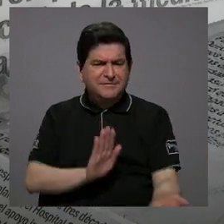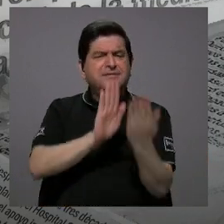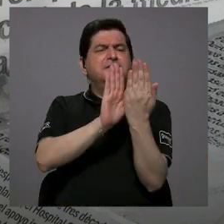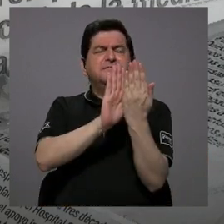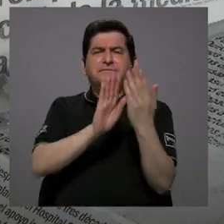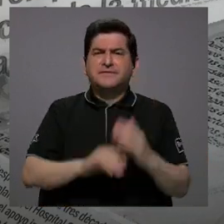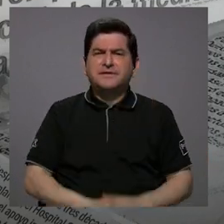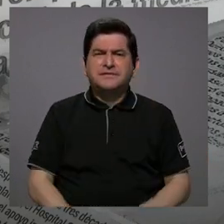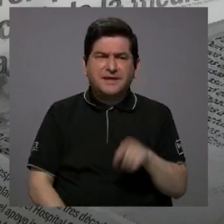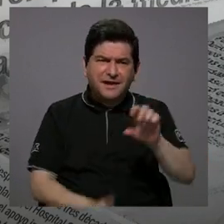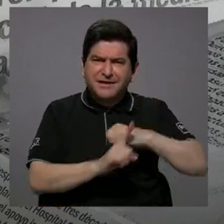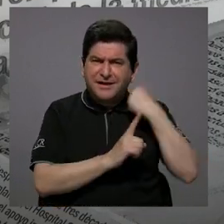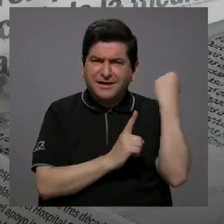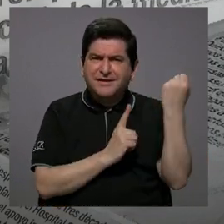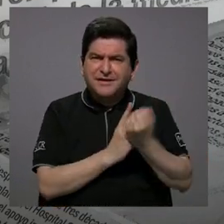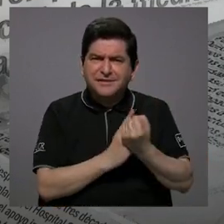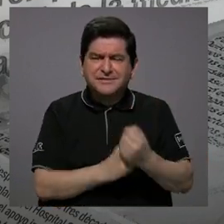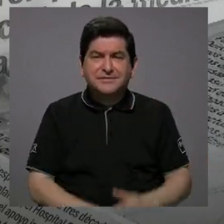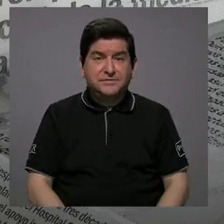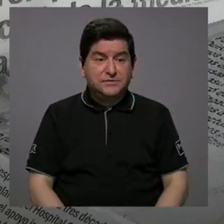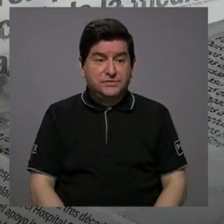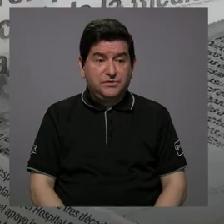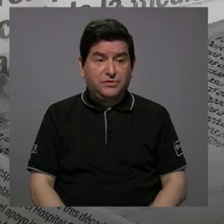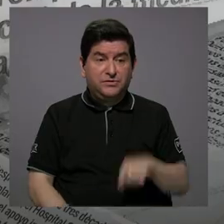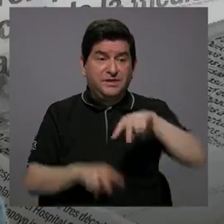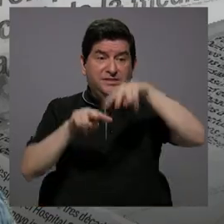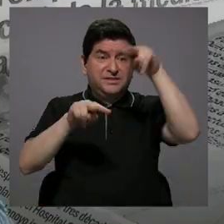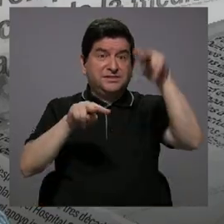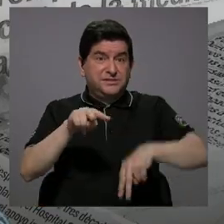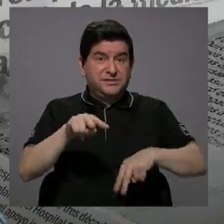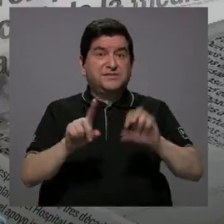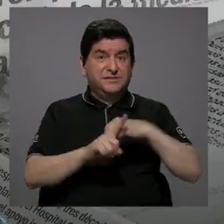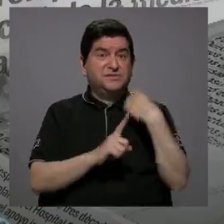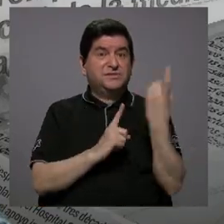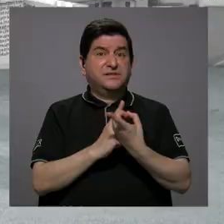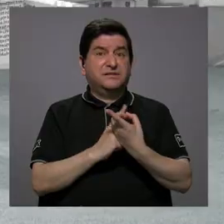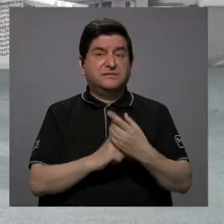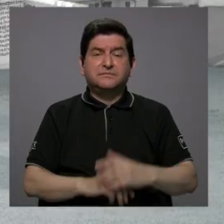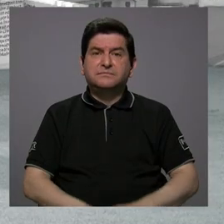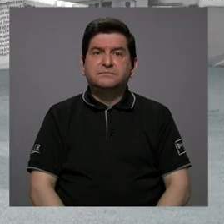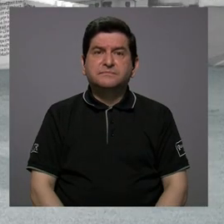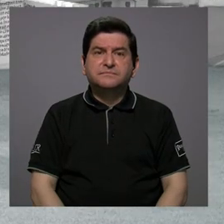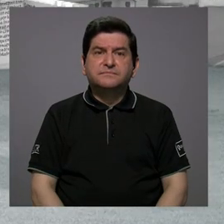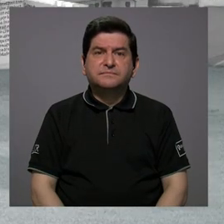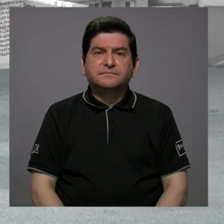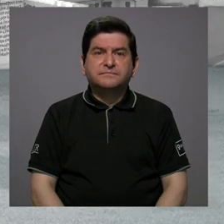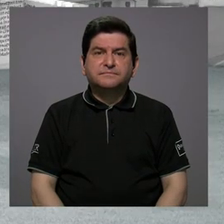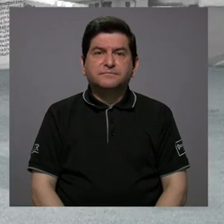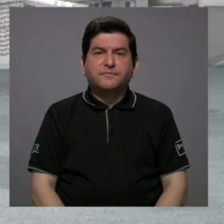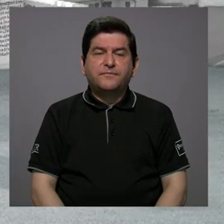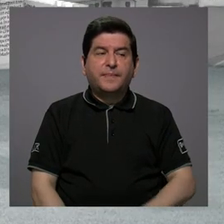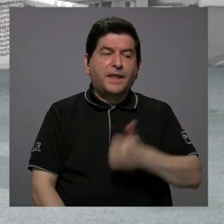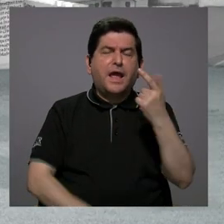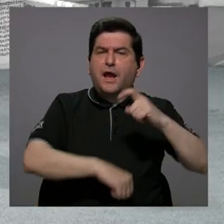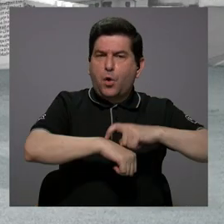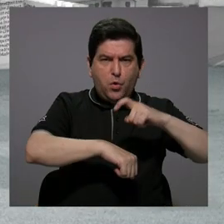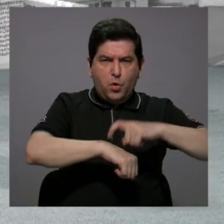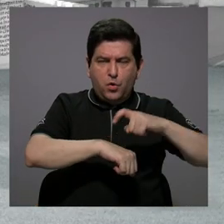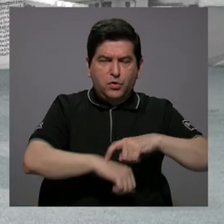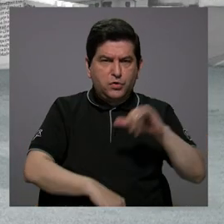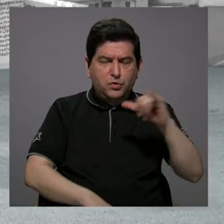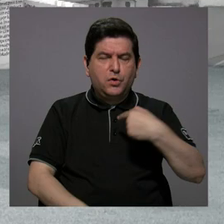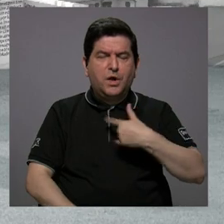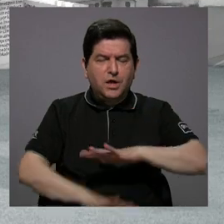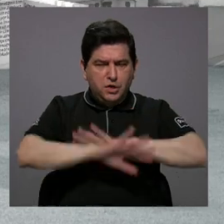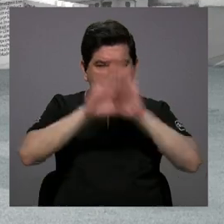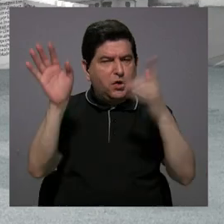situación tan desventajosa para la sociedad? En algún otro momento también he